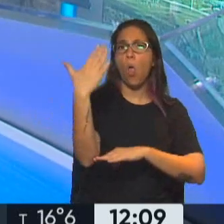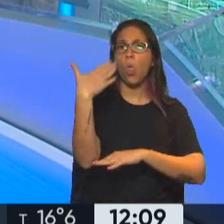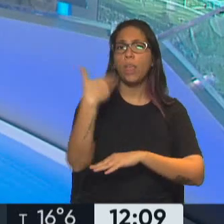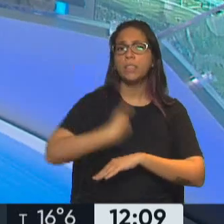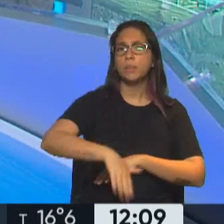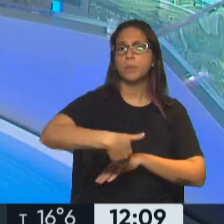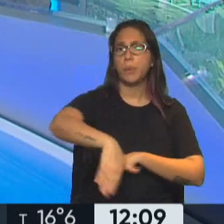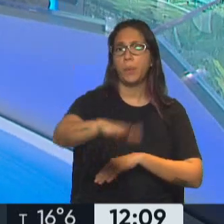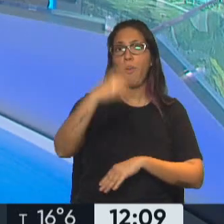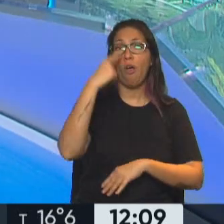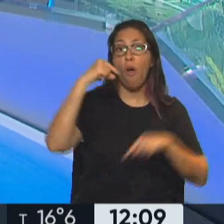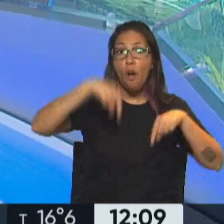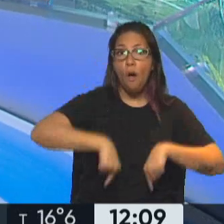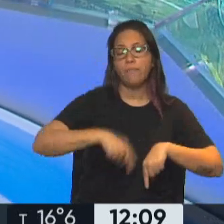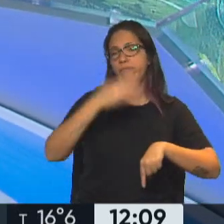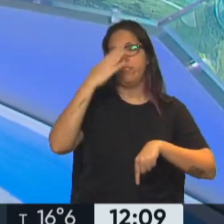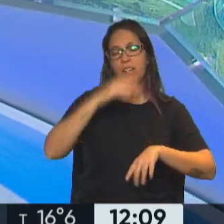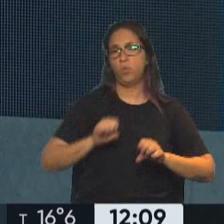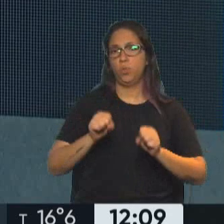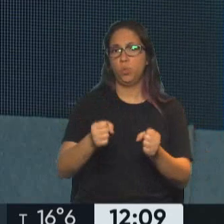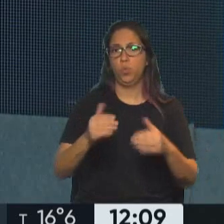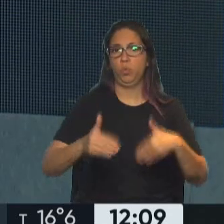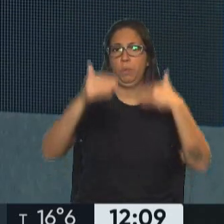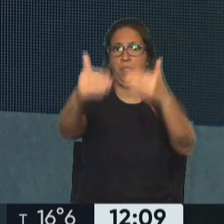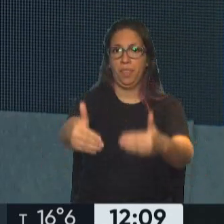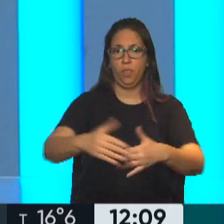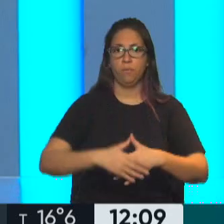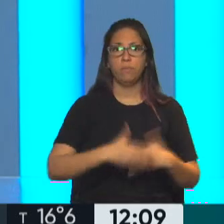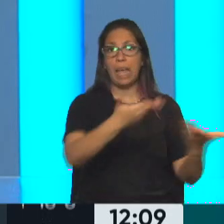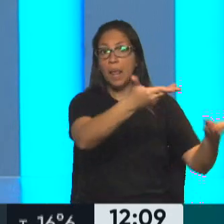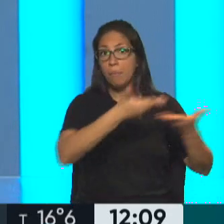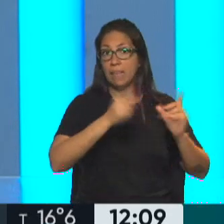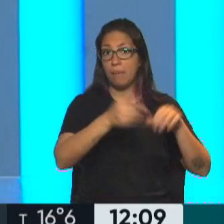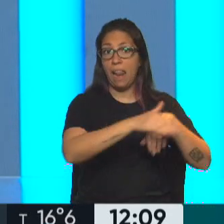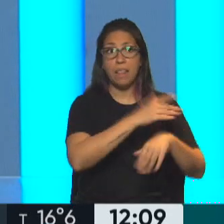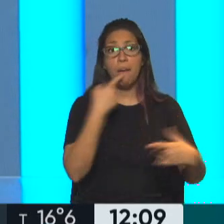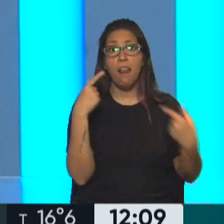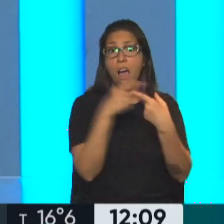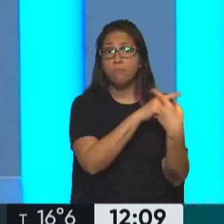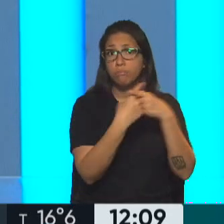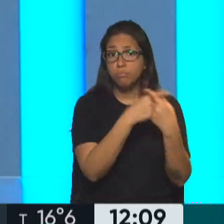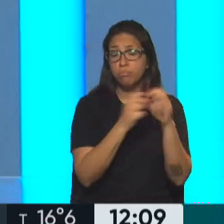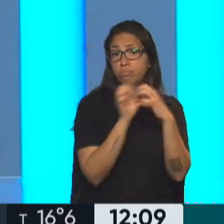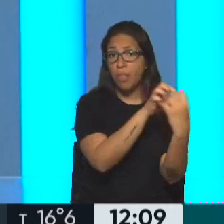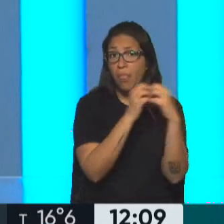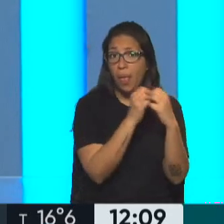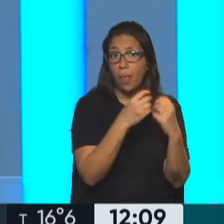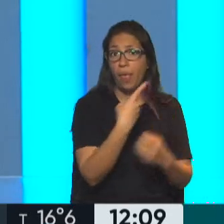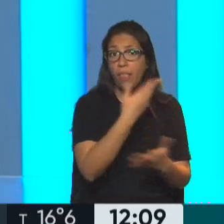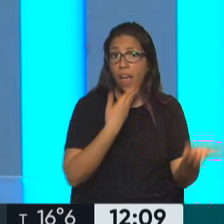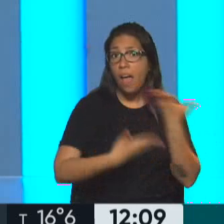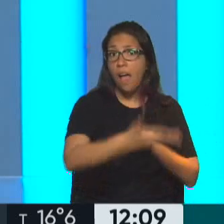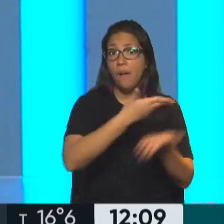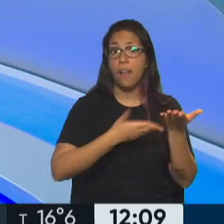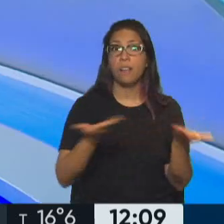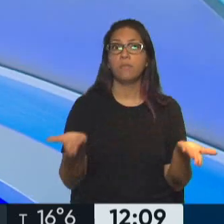para la jornada de hoy que finalmente no se va a llevar a cabo. Invitando además a Horacio Rodríguez Larreta a discutir estas cuestiones, ¿no? La instancia de la